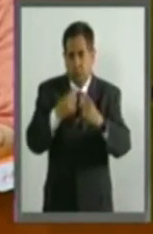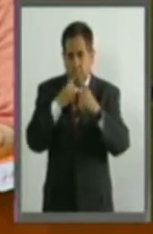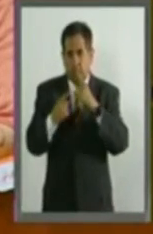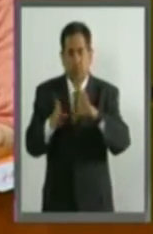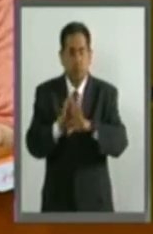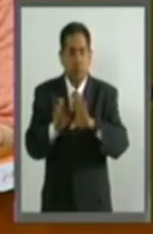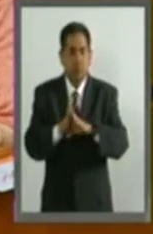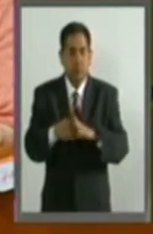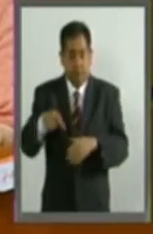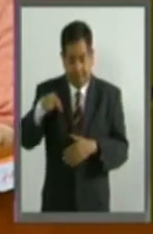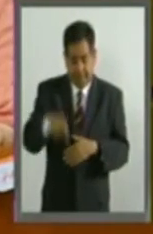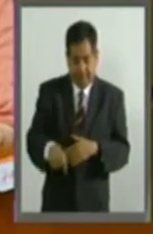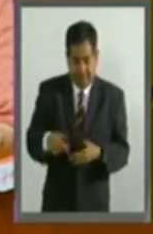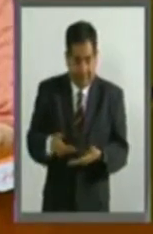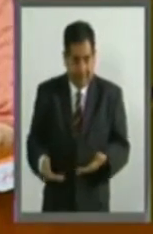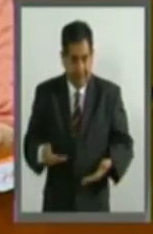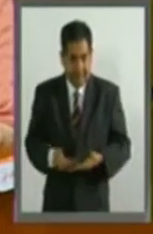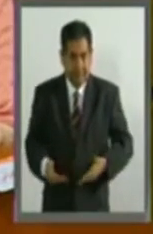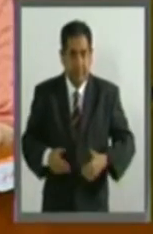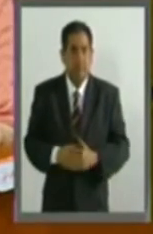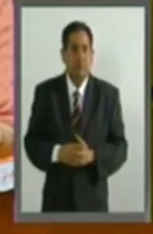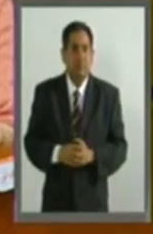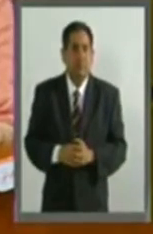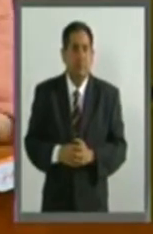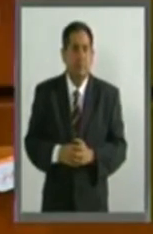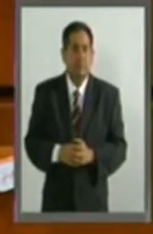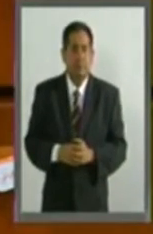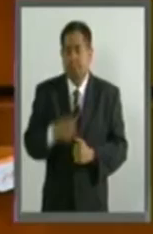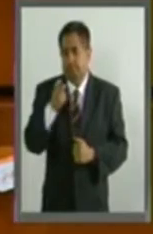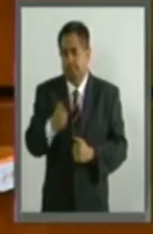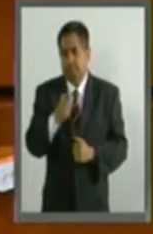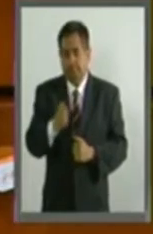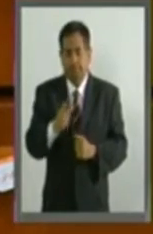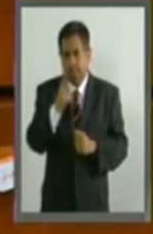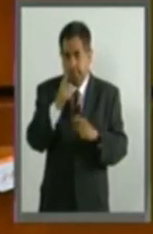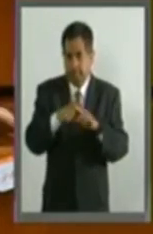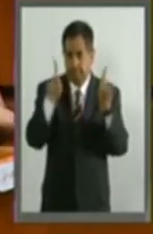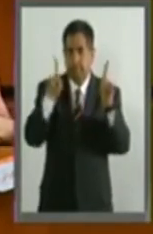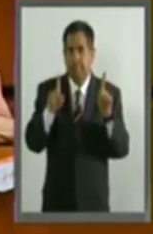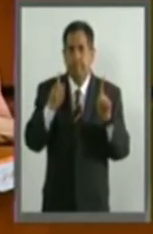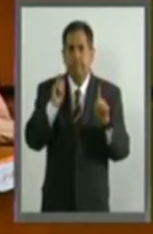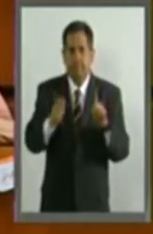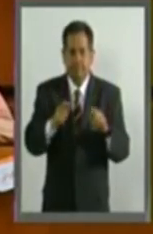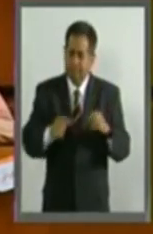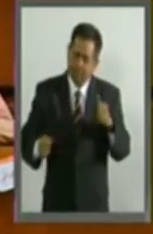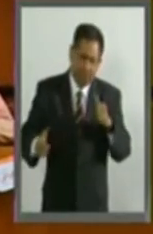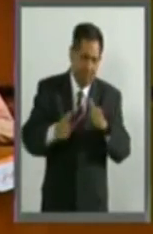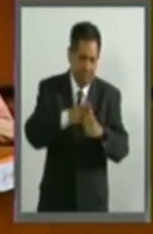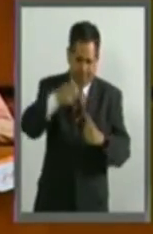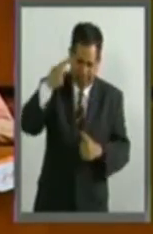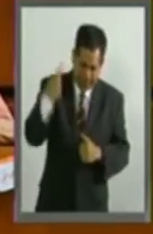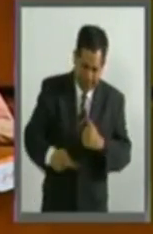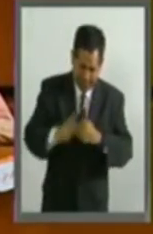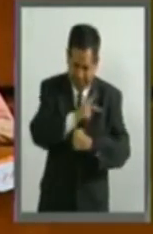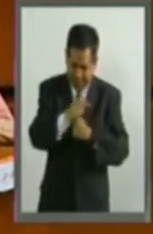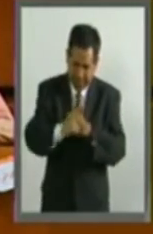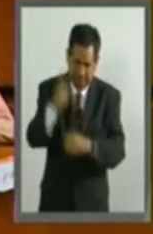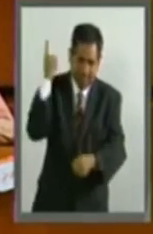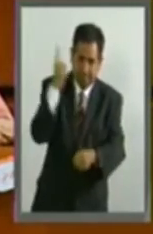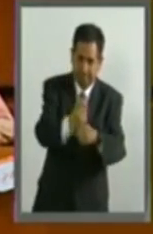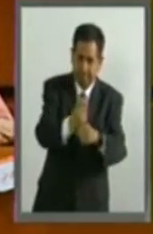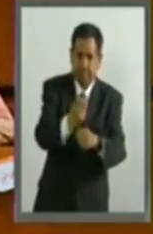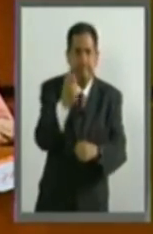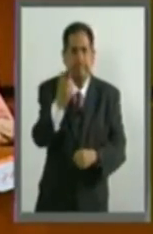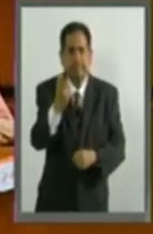en esta ocasión, esta acepción de que la patria es primero, debe de animar nuestro